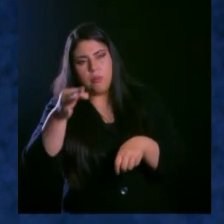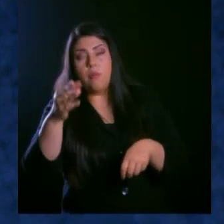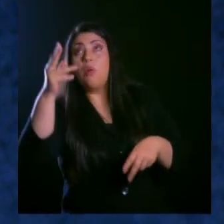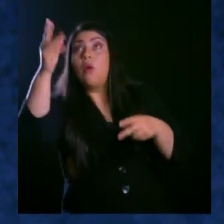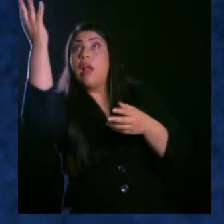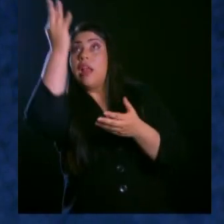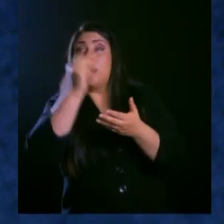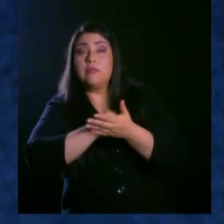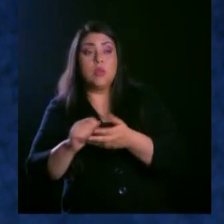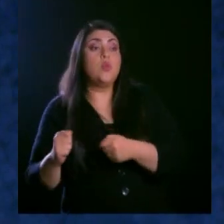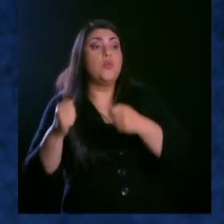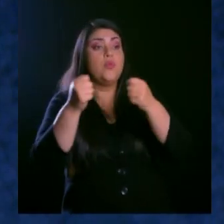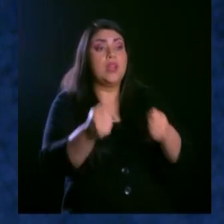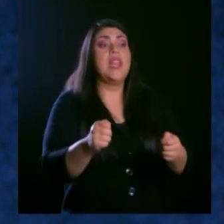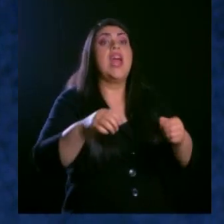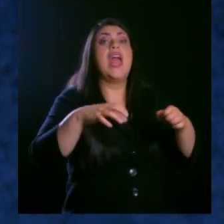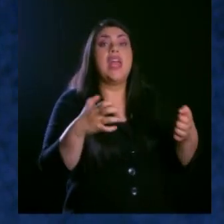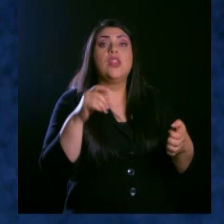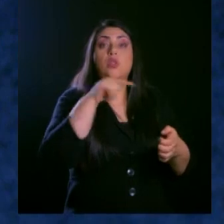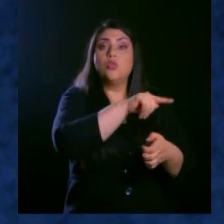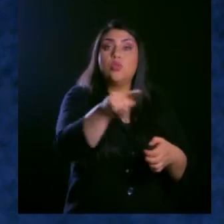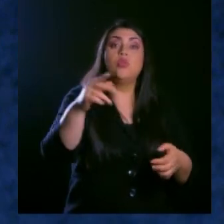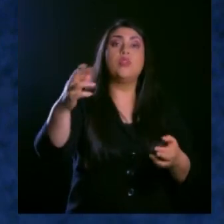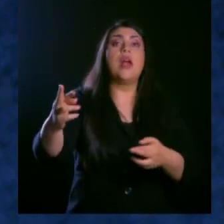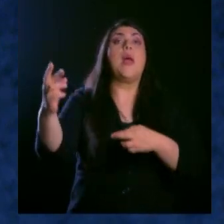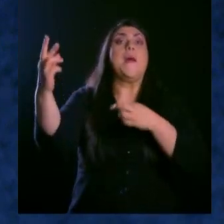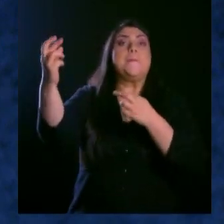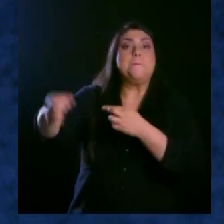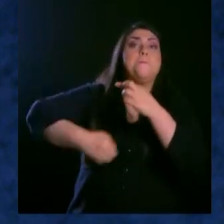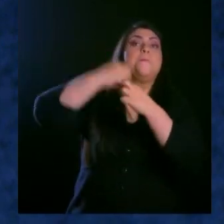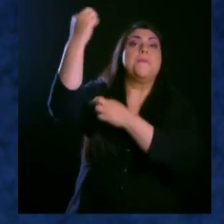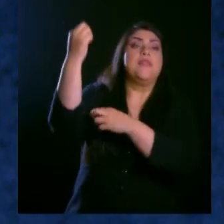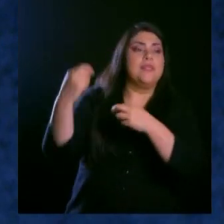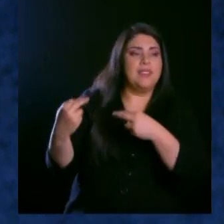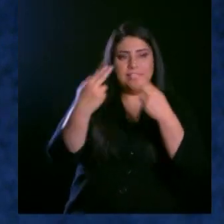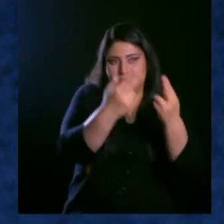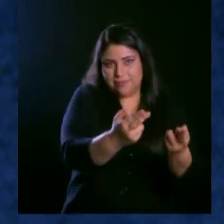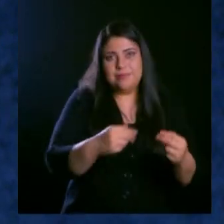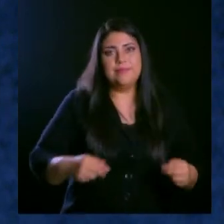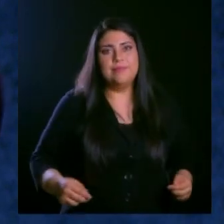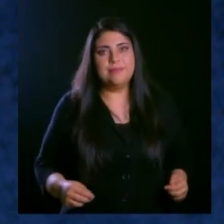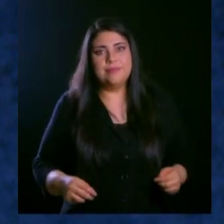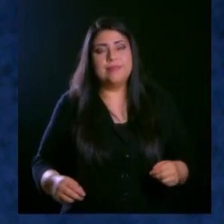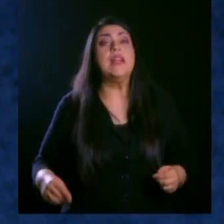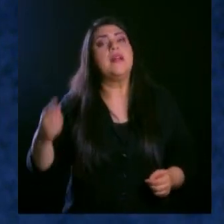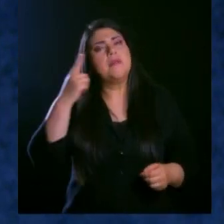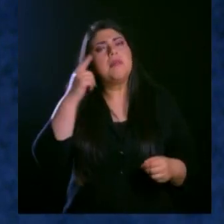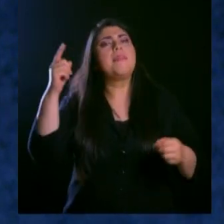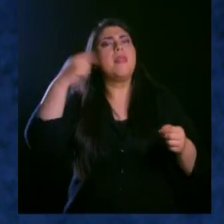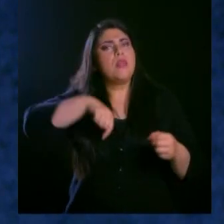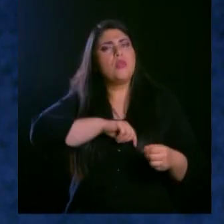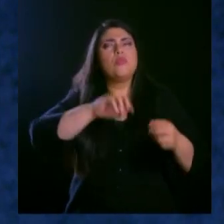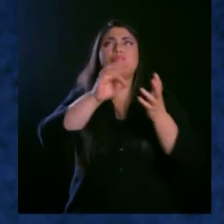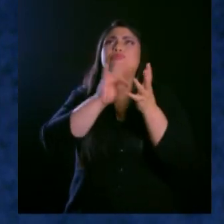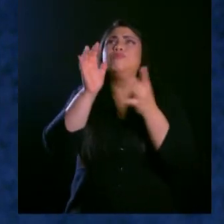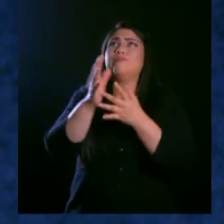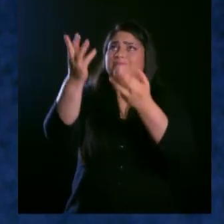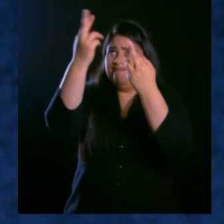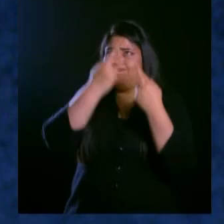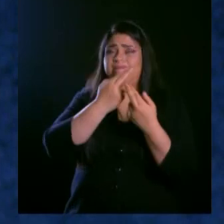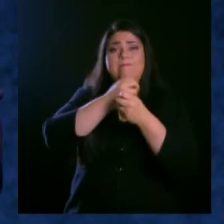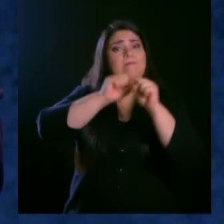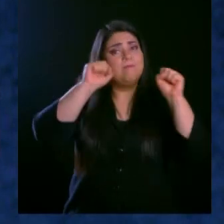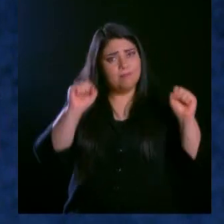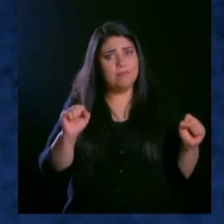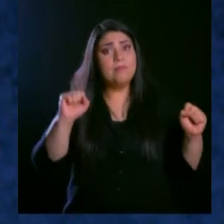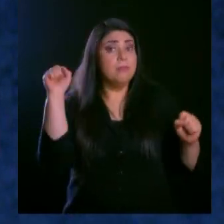nosotros aceptamos a Jesús, es nuestro Salvador, nuestro Señor, y nuestra formación de carácter llega el momento en que el